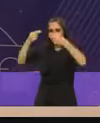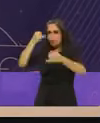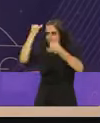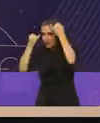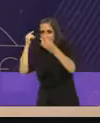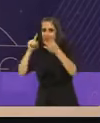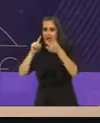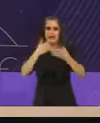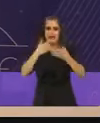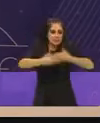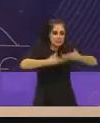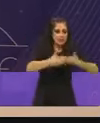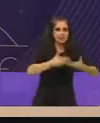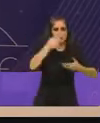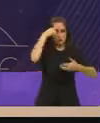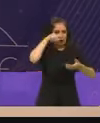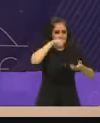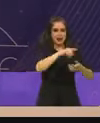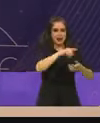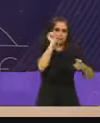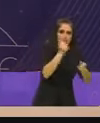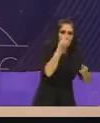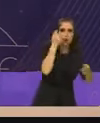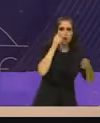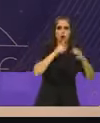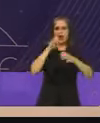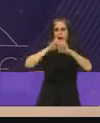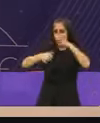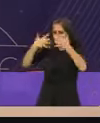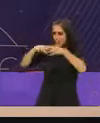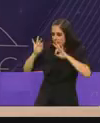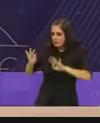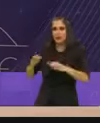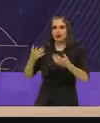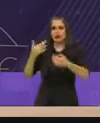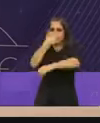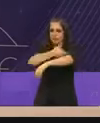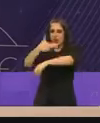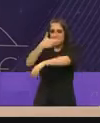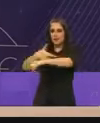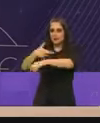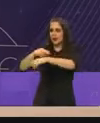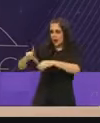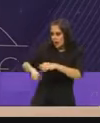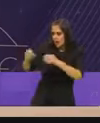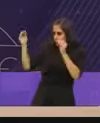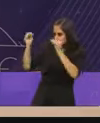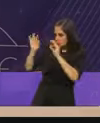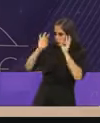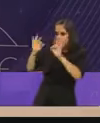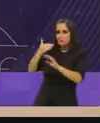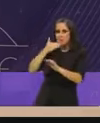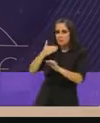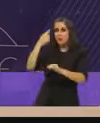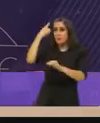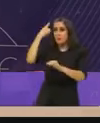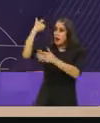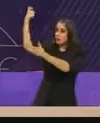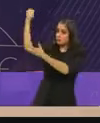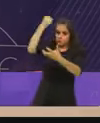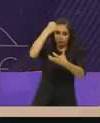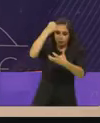digitales, industrias. Cuatro, certeza jurídica para la inversión nacional y extranjera,